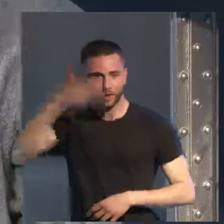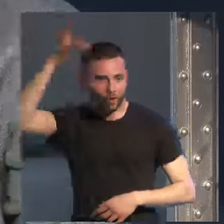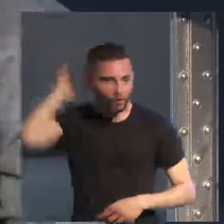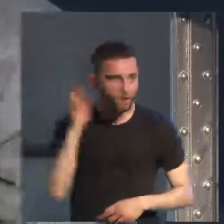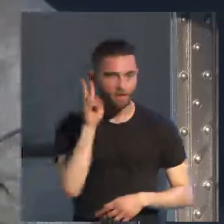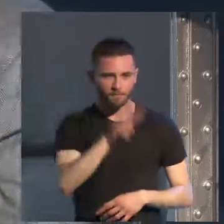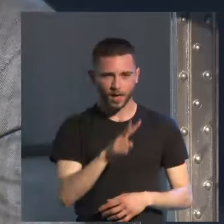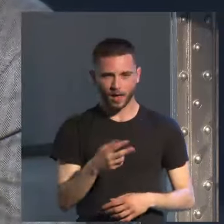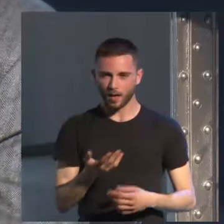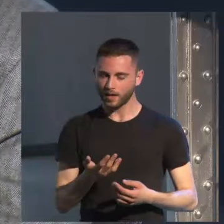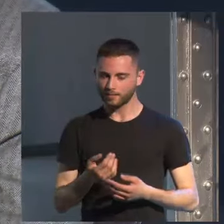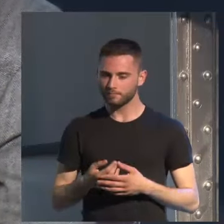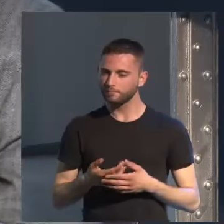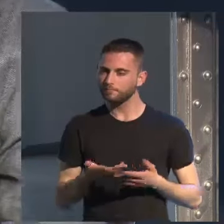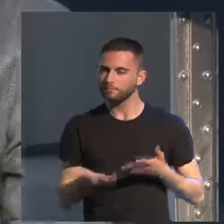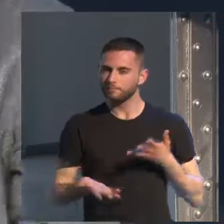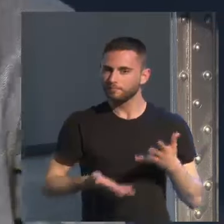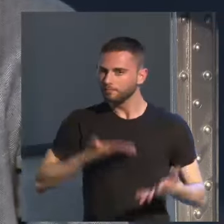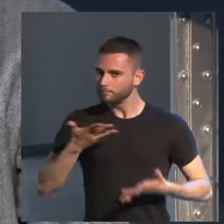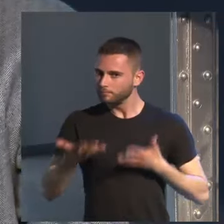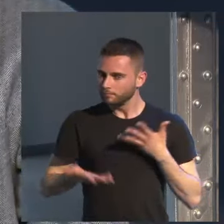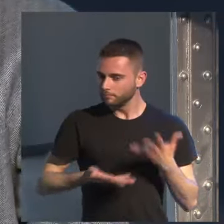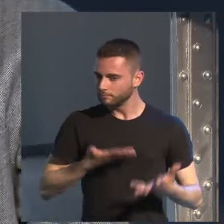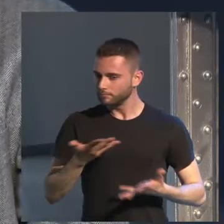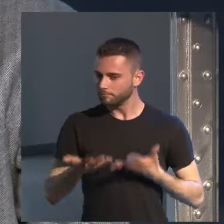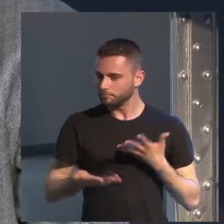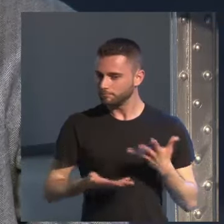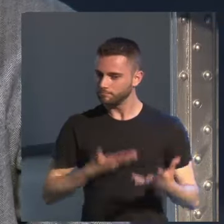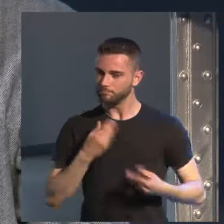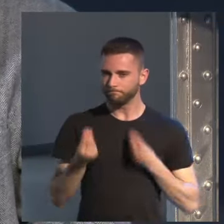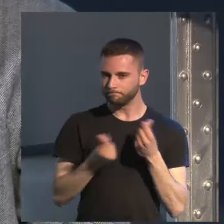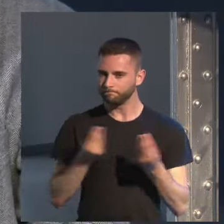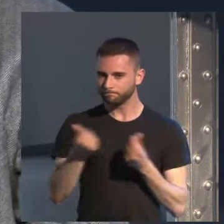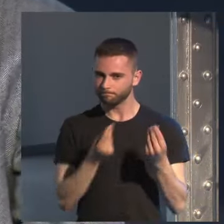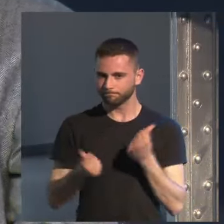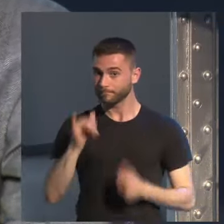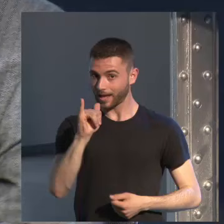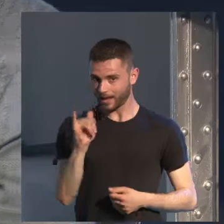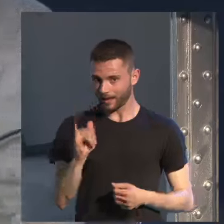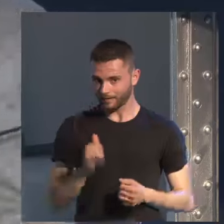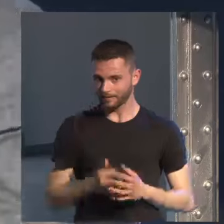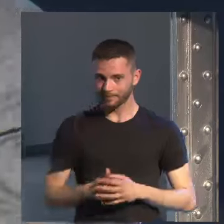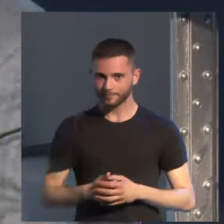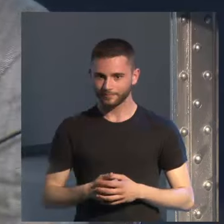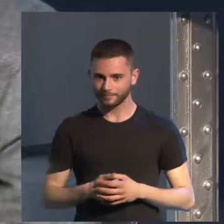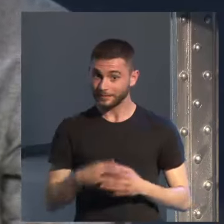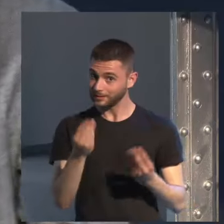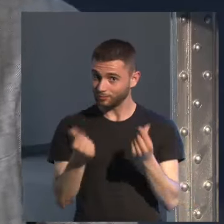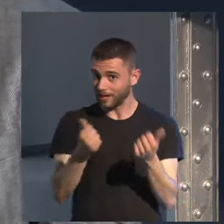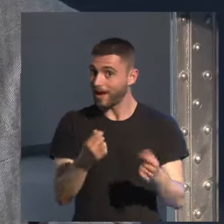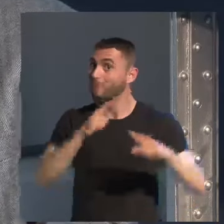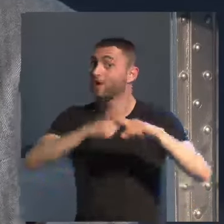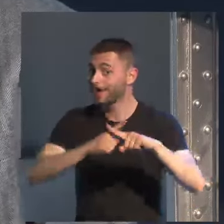mucha sensualidad mucha sensualidad en la en las historias sensualidad con con S y con X también